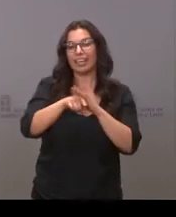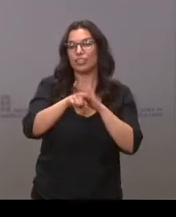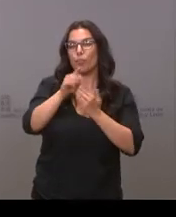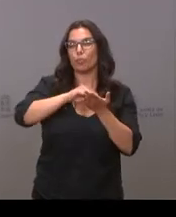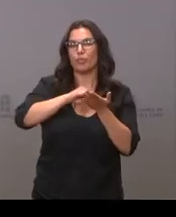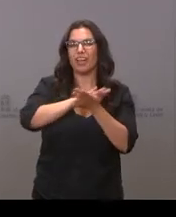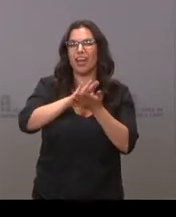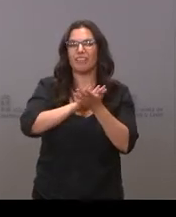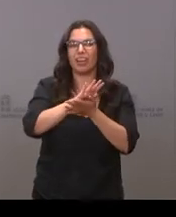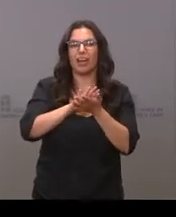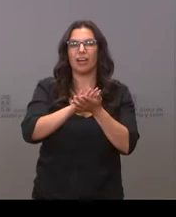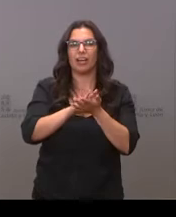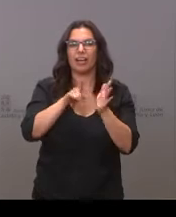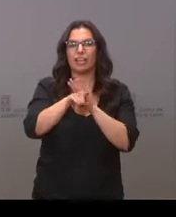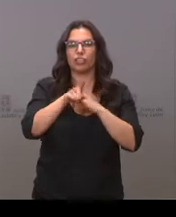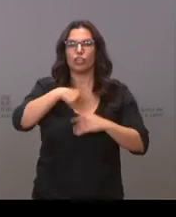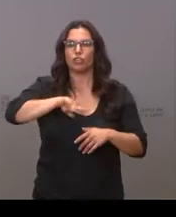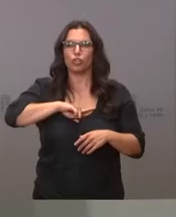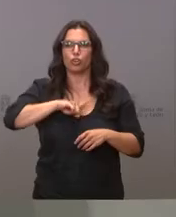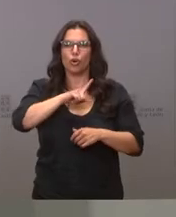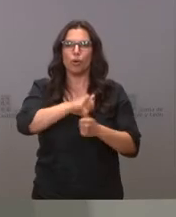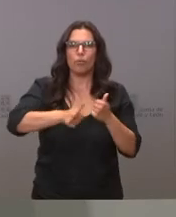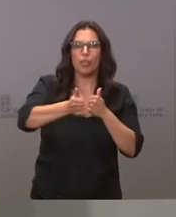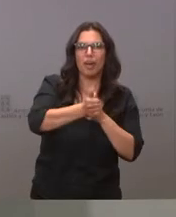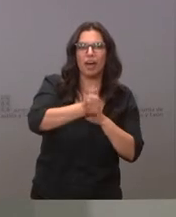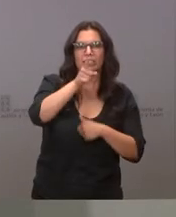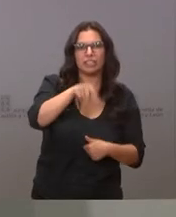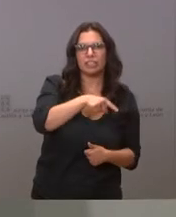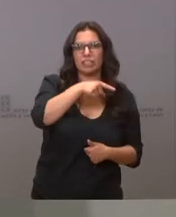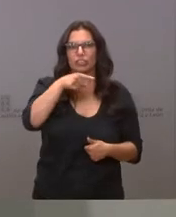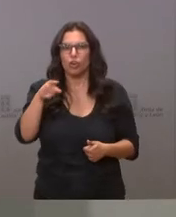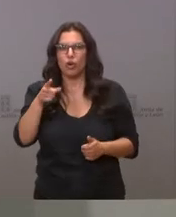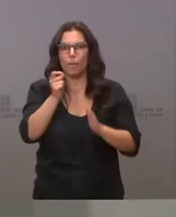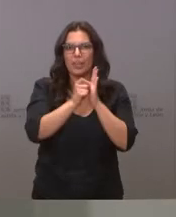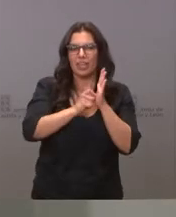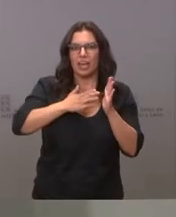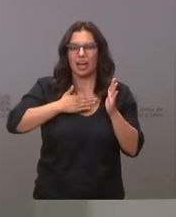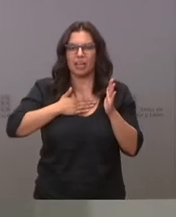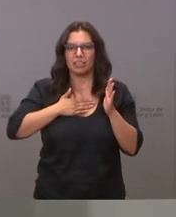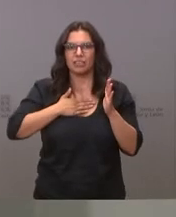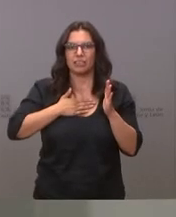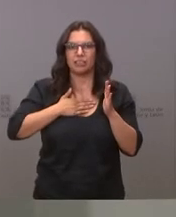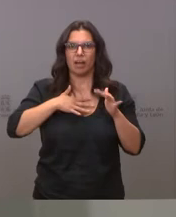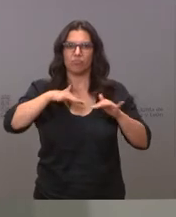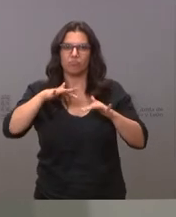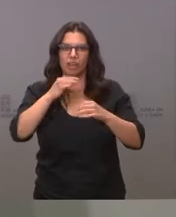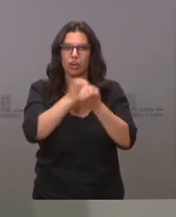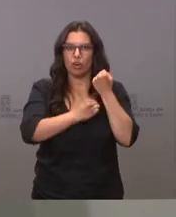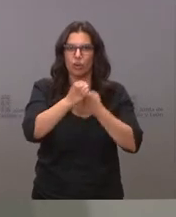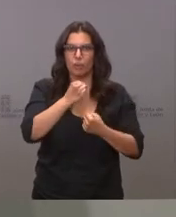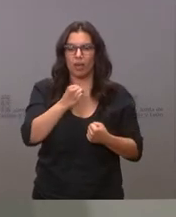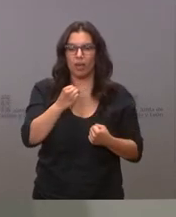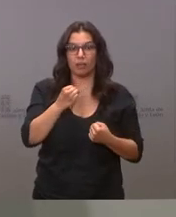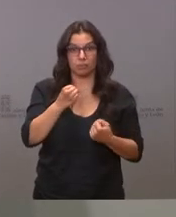si hemos primado o no hemos primado en nuestras medidas la actividad económica. Estos son los